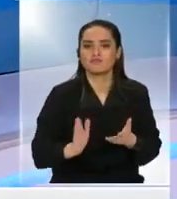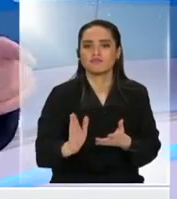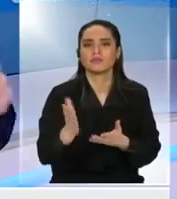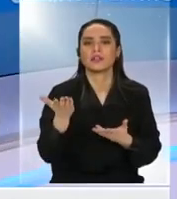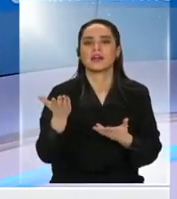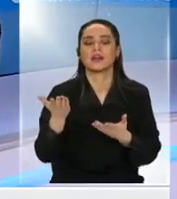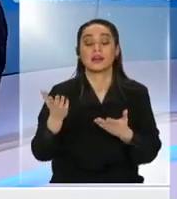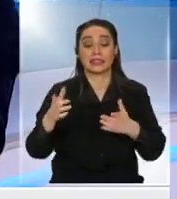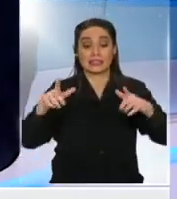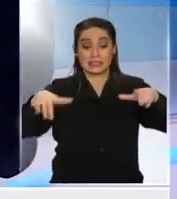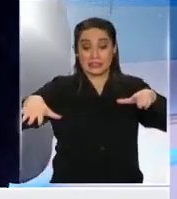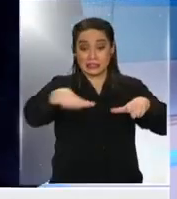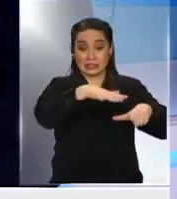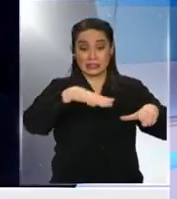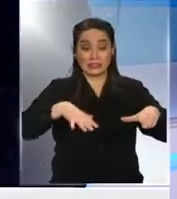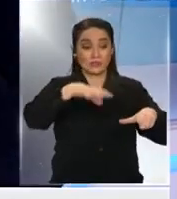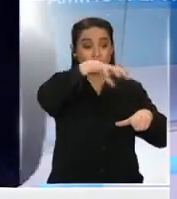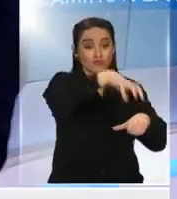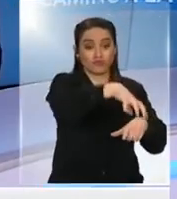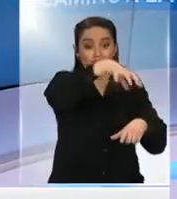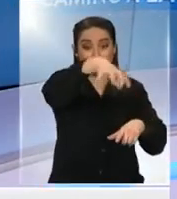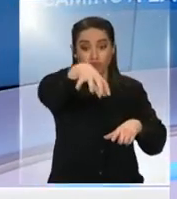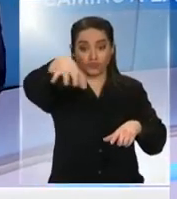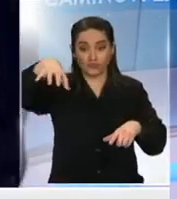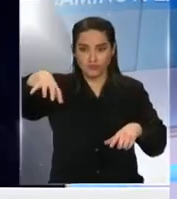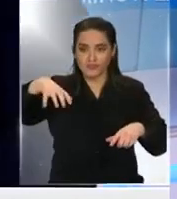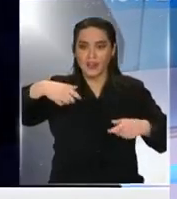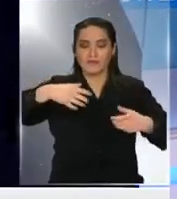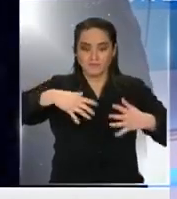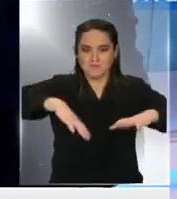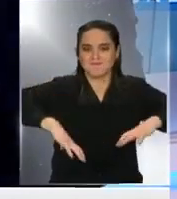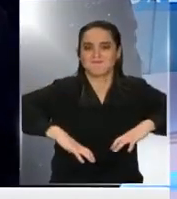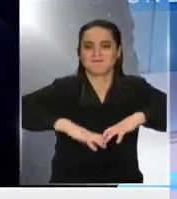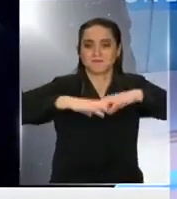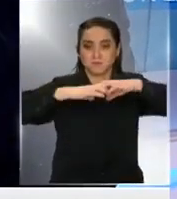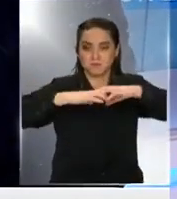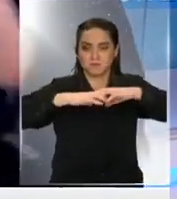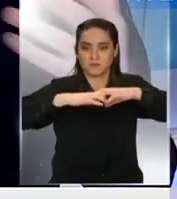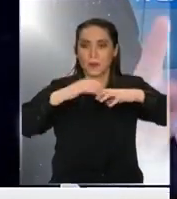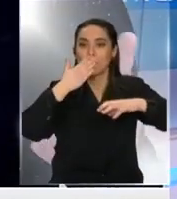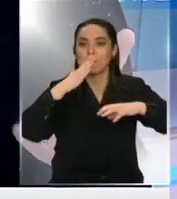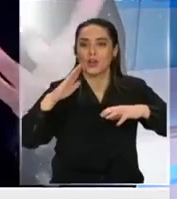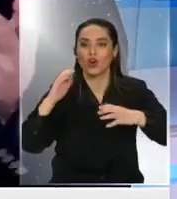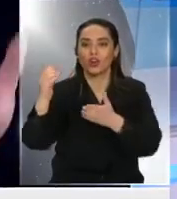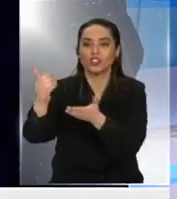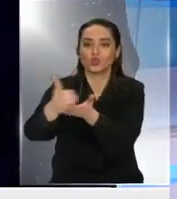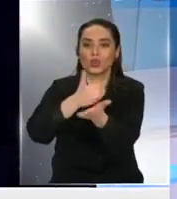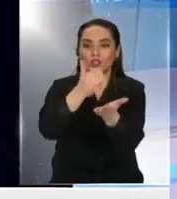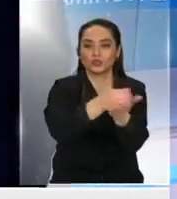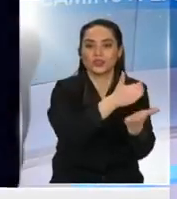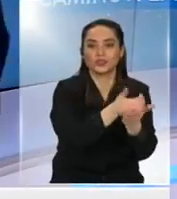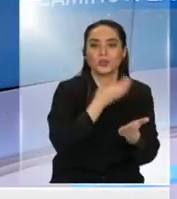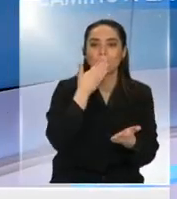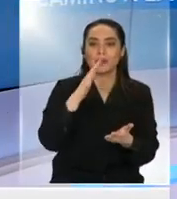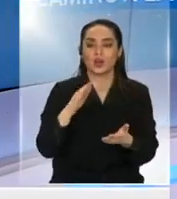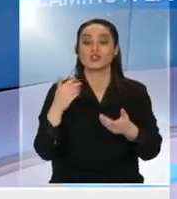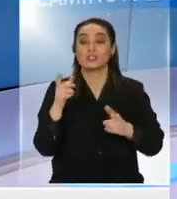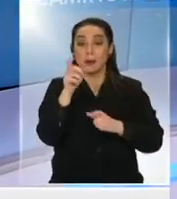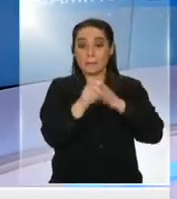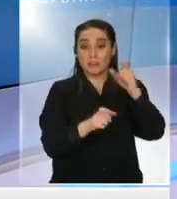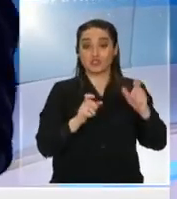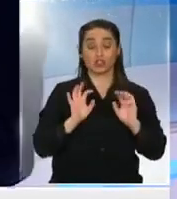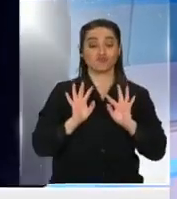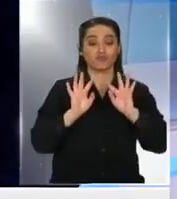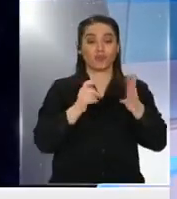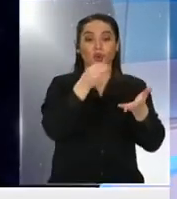mercado local y por lo tanto cuando uno fortalece el mercado local generando mayores sueldos aumenta el consumo que va directamente a las